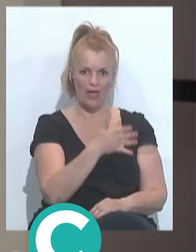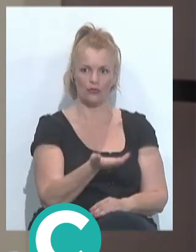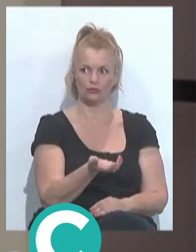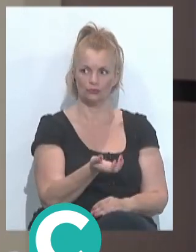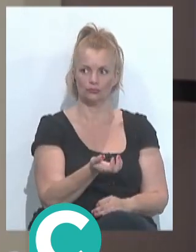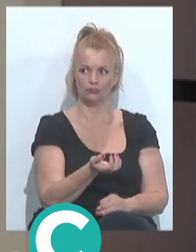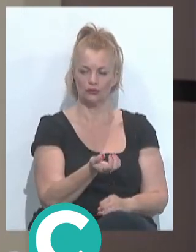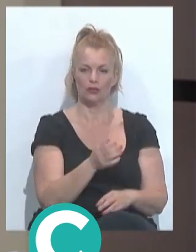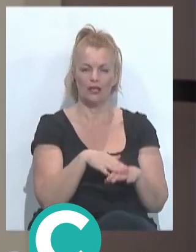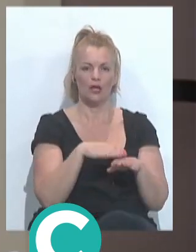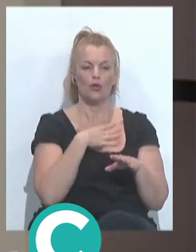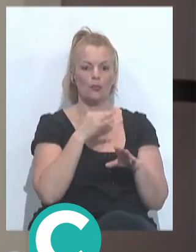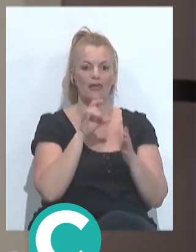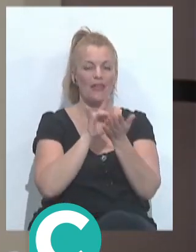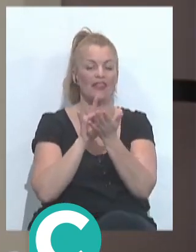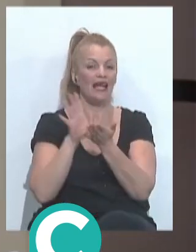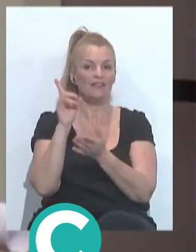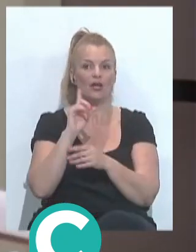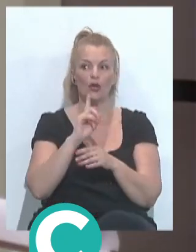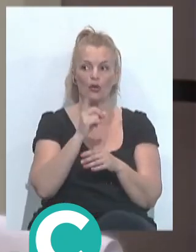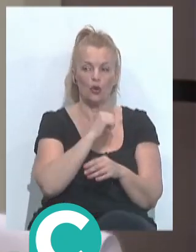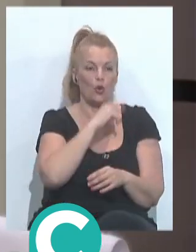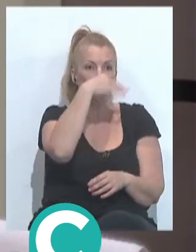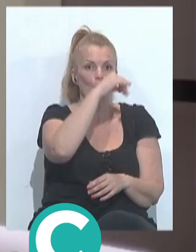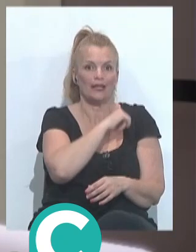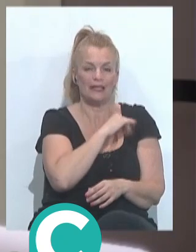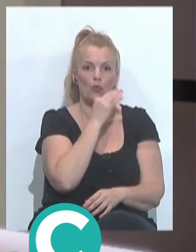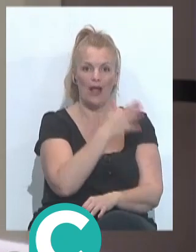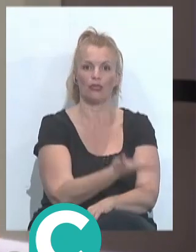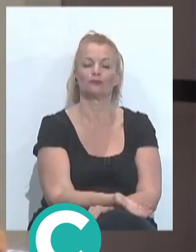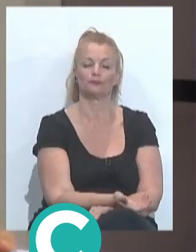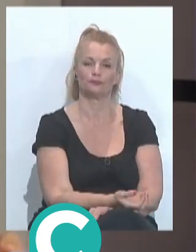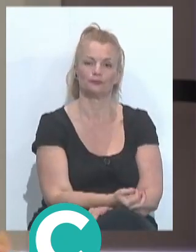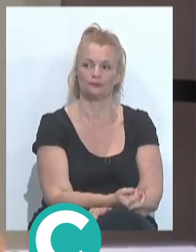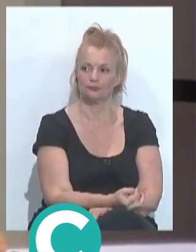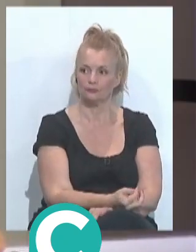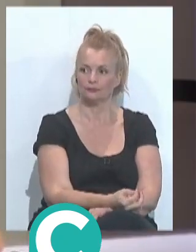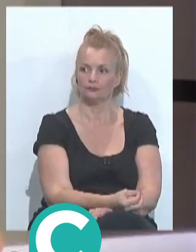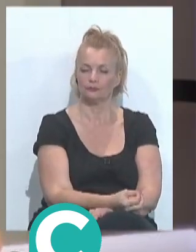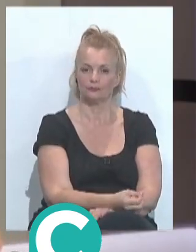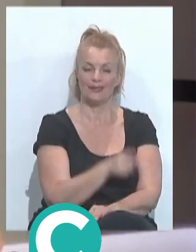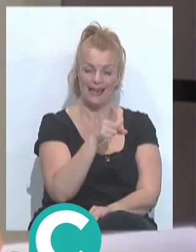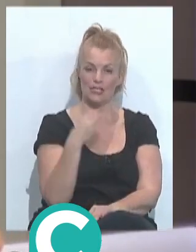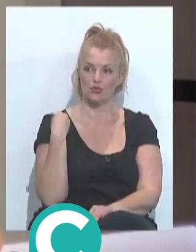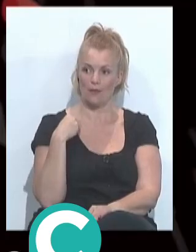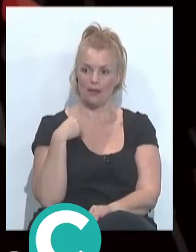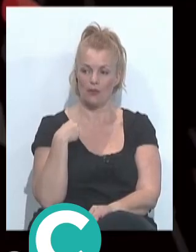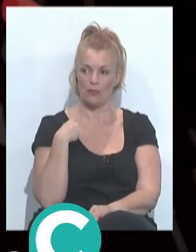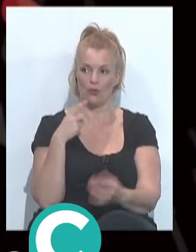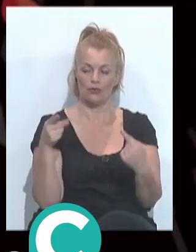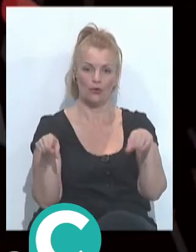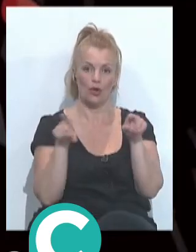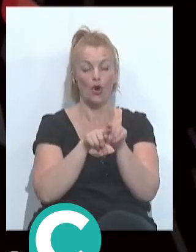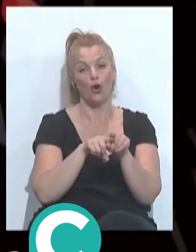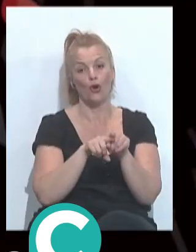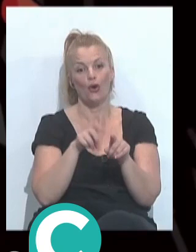podía descalificarla es el único arma que tenía el jurado pero eso mismo no le ha temblado el